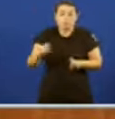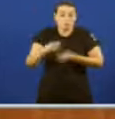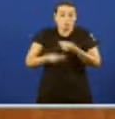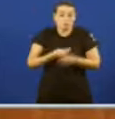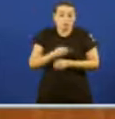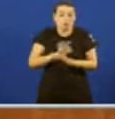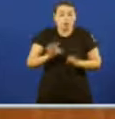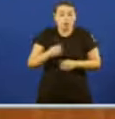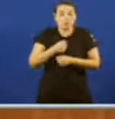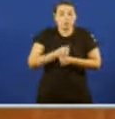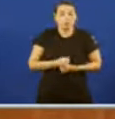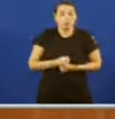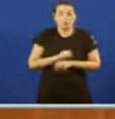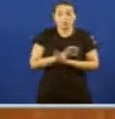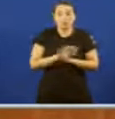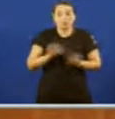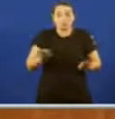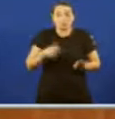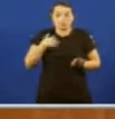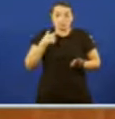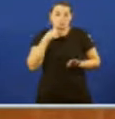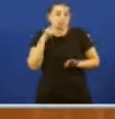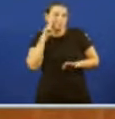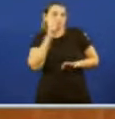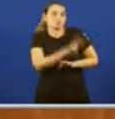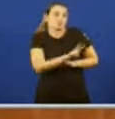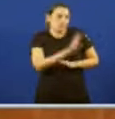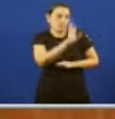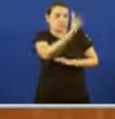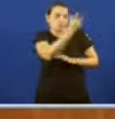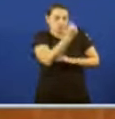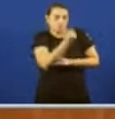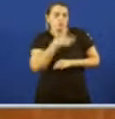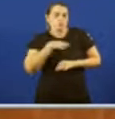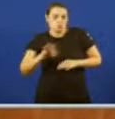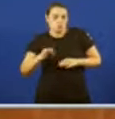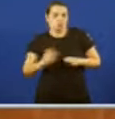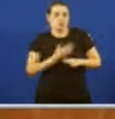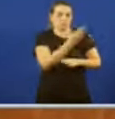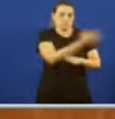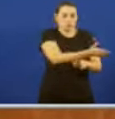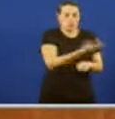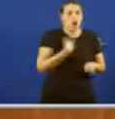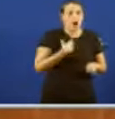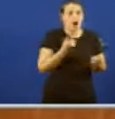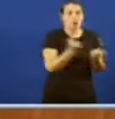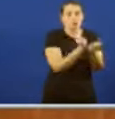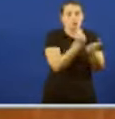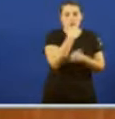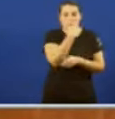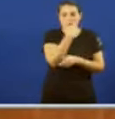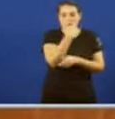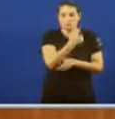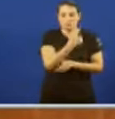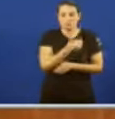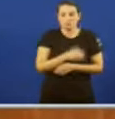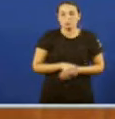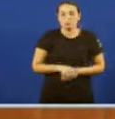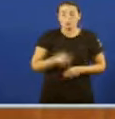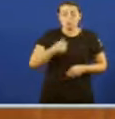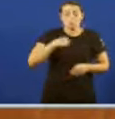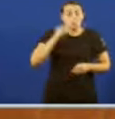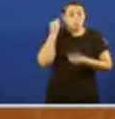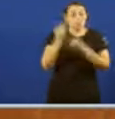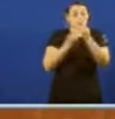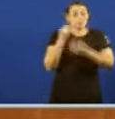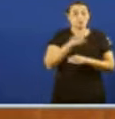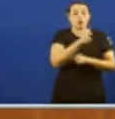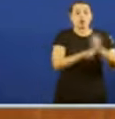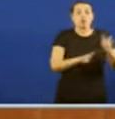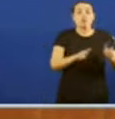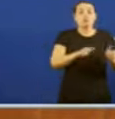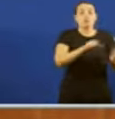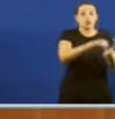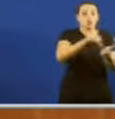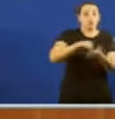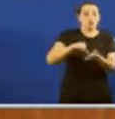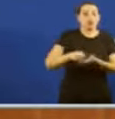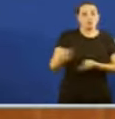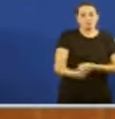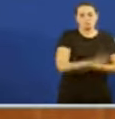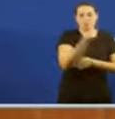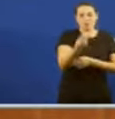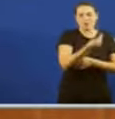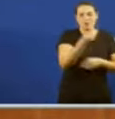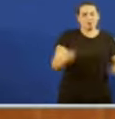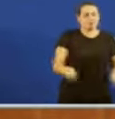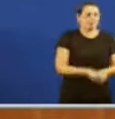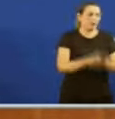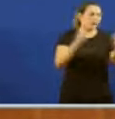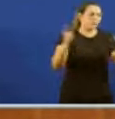domingo A pesar de que había condicións objetivas para estaren Temos un povo mellor que os seus gobernantes E por iso a xente, a pesar deses medios